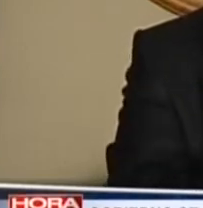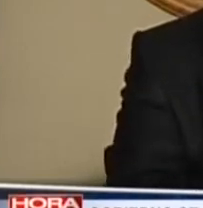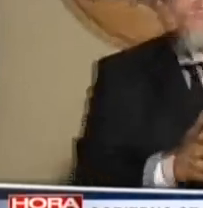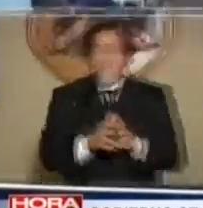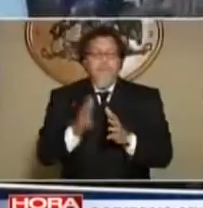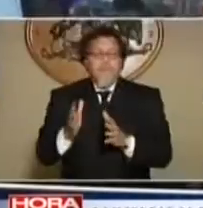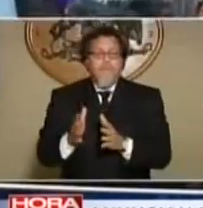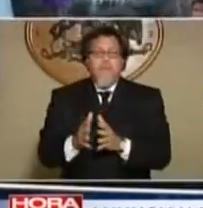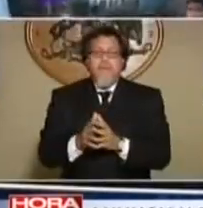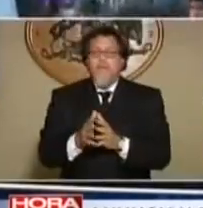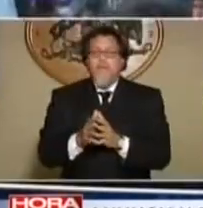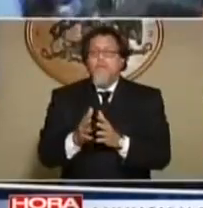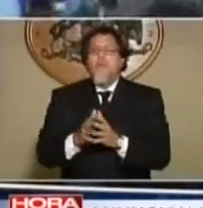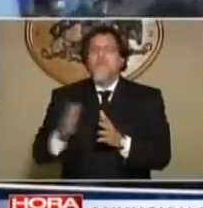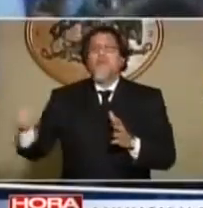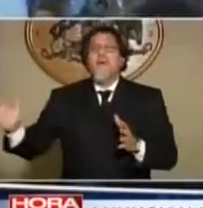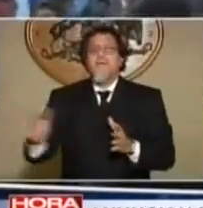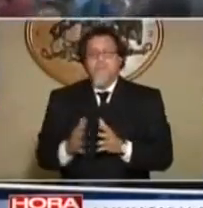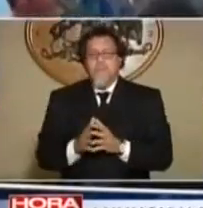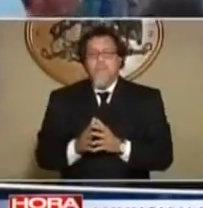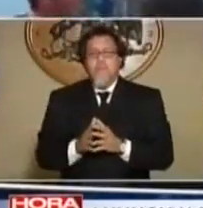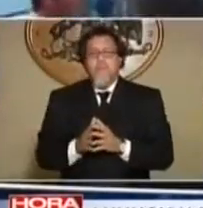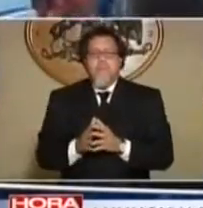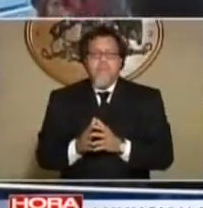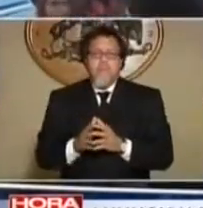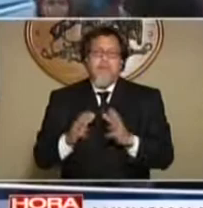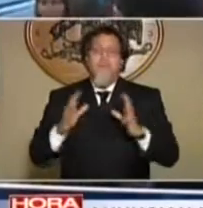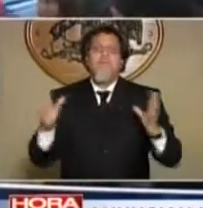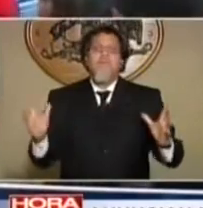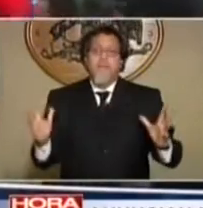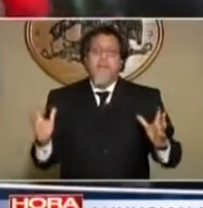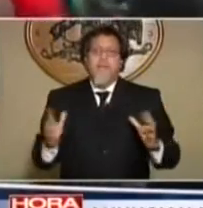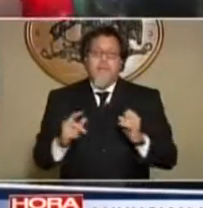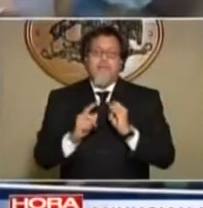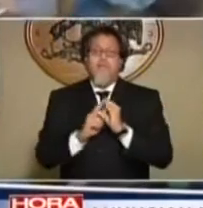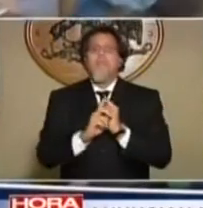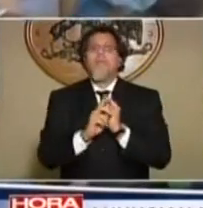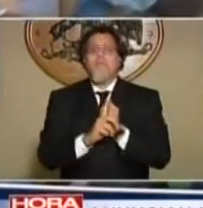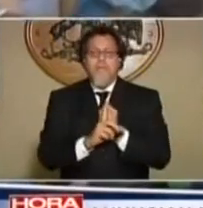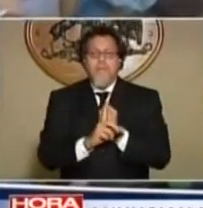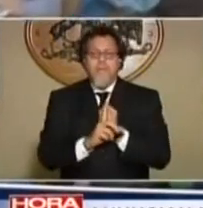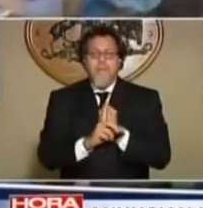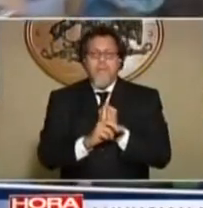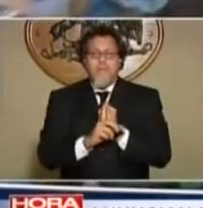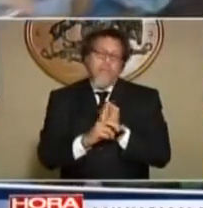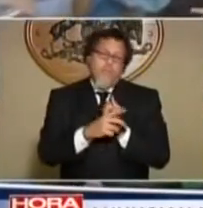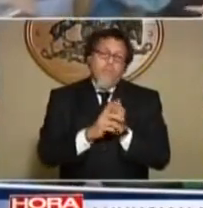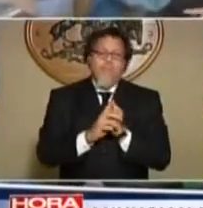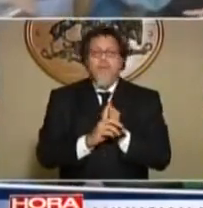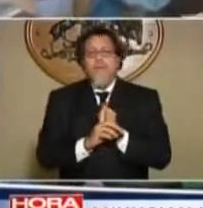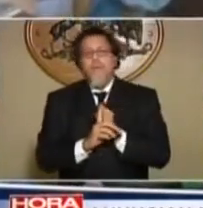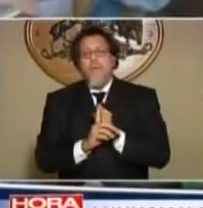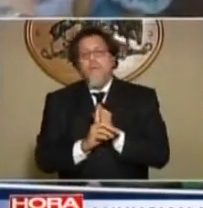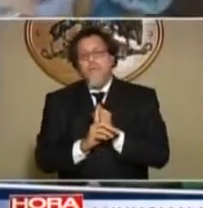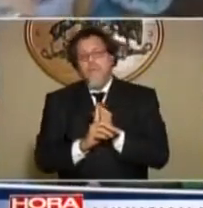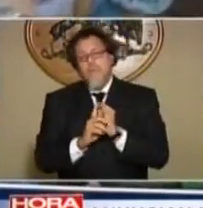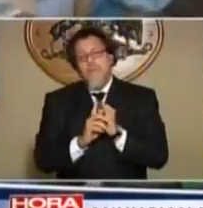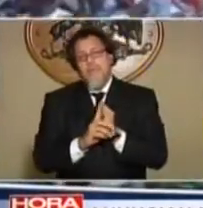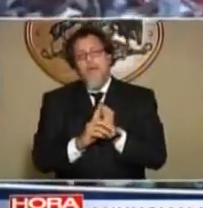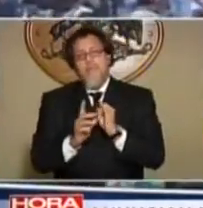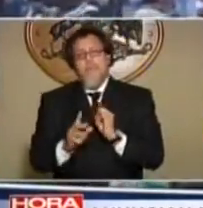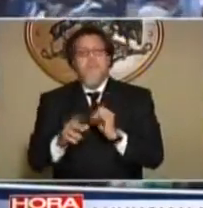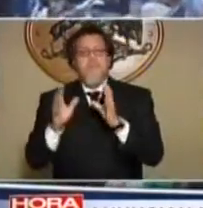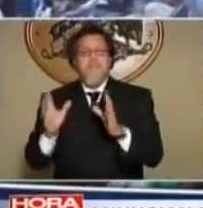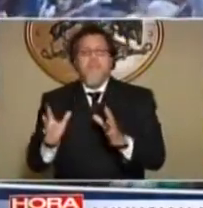terminar con la emergencia, pero ahora no hay mucho espacio que darse. Creo que lo primordial es que se nombre a la autoridad, como lo pedimos el día jueves,